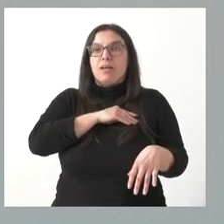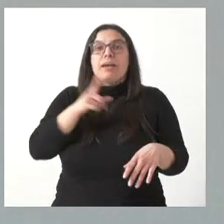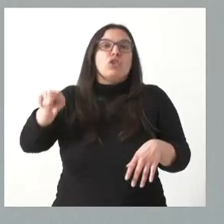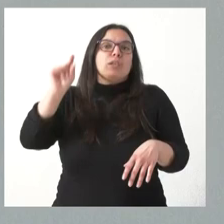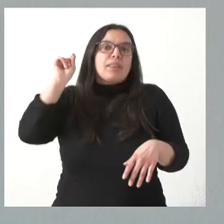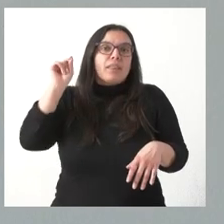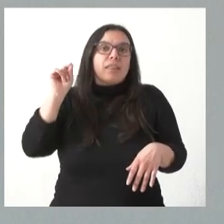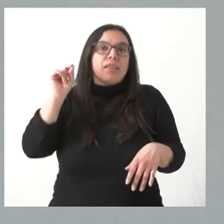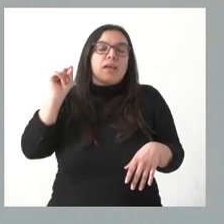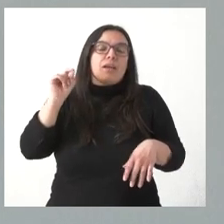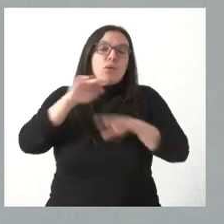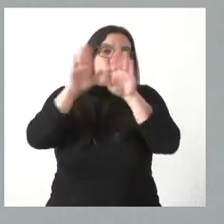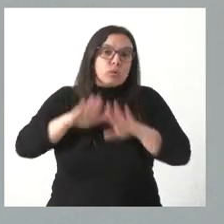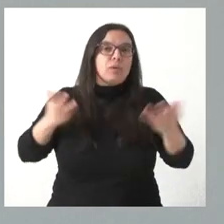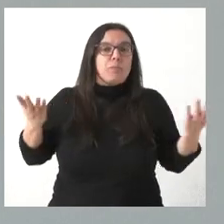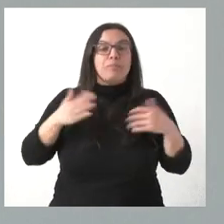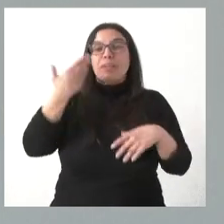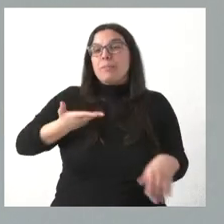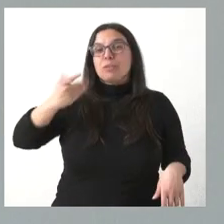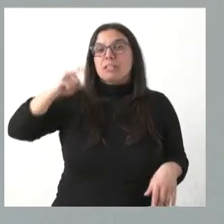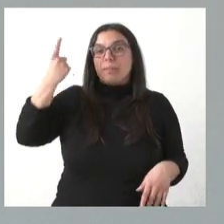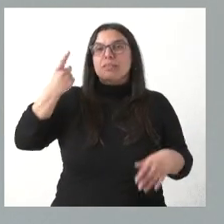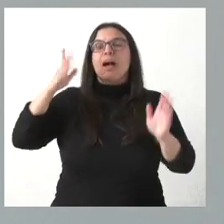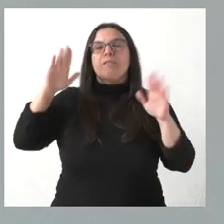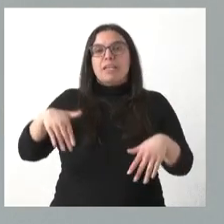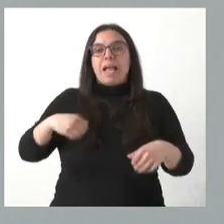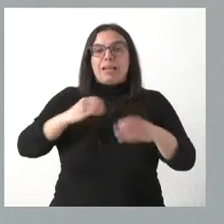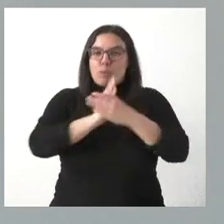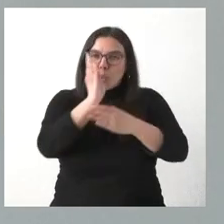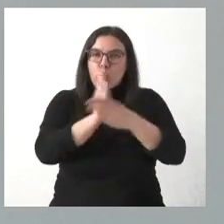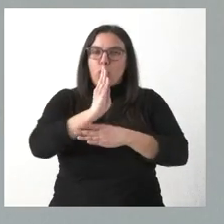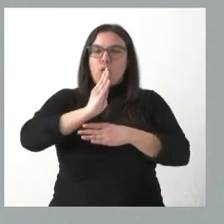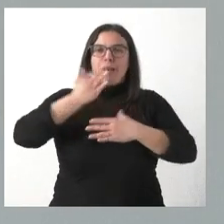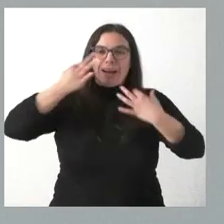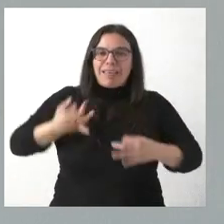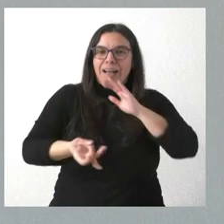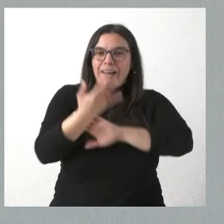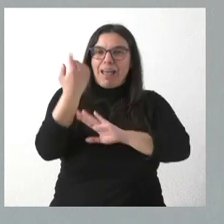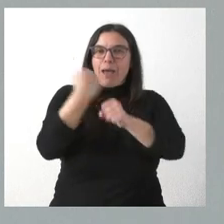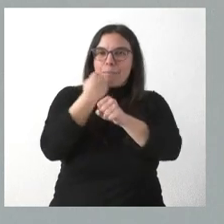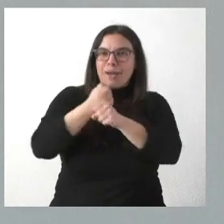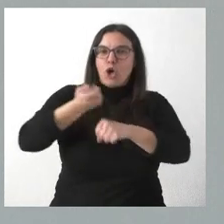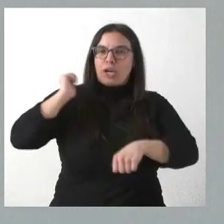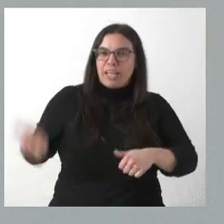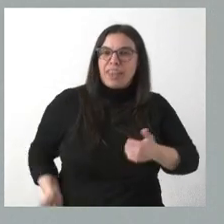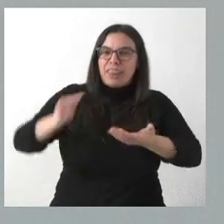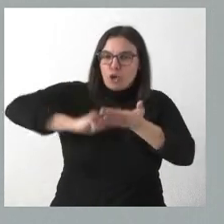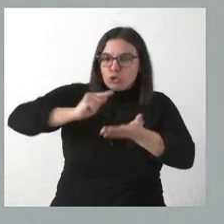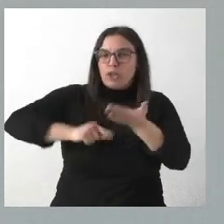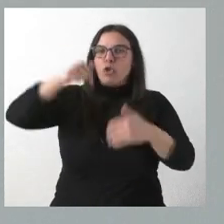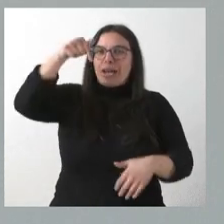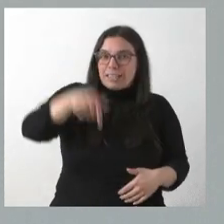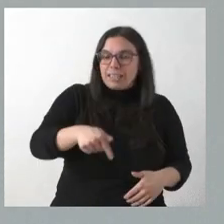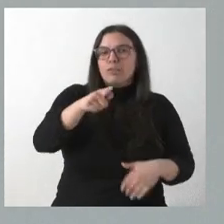decidir su decisión final. Pero lo más importante de todo es que, al final, la actividad productiva, la que verdaderamente crean peligro y riqueza, la que se hace aquí, pues